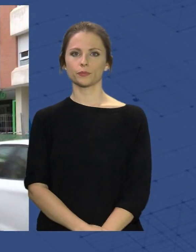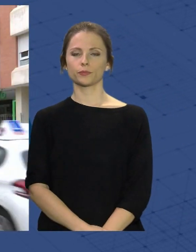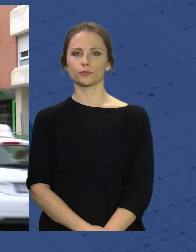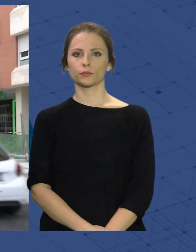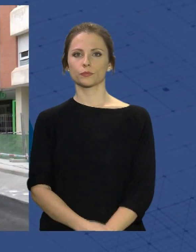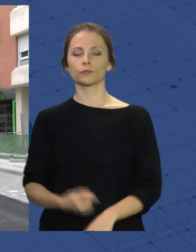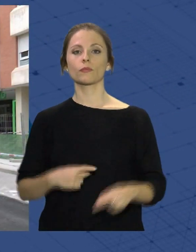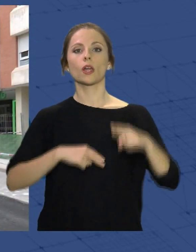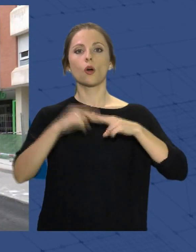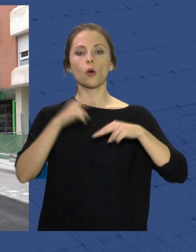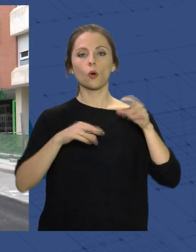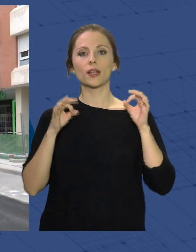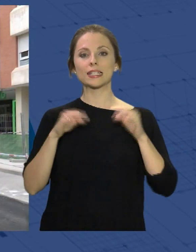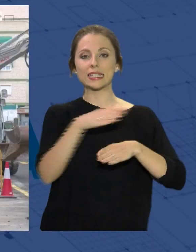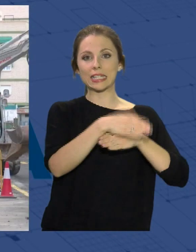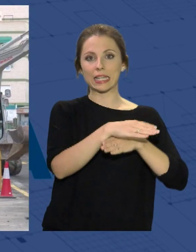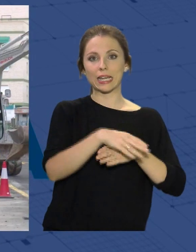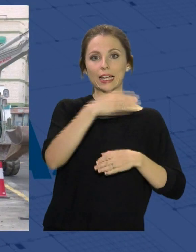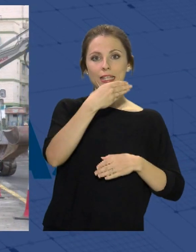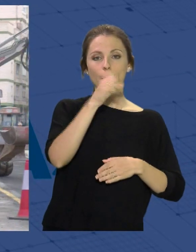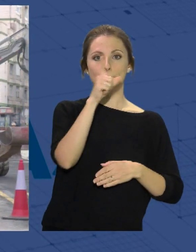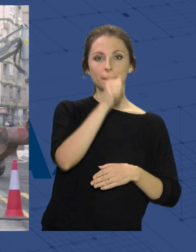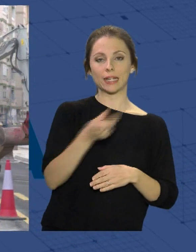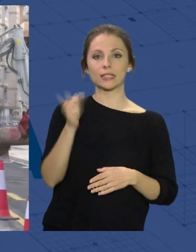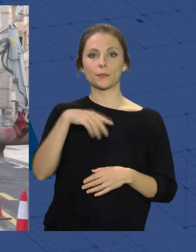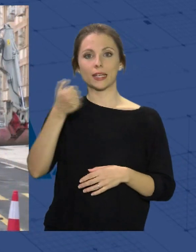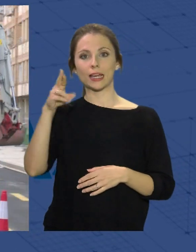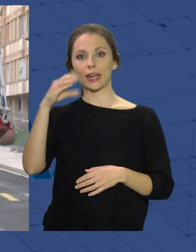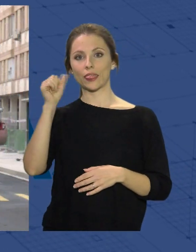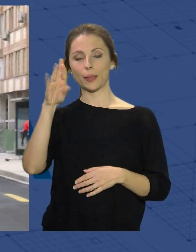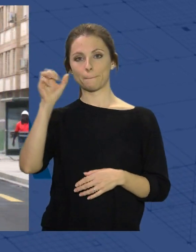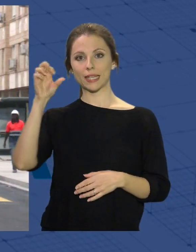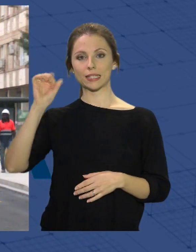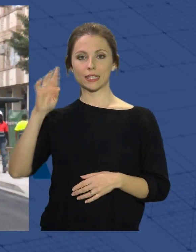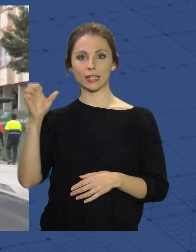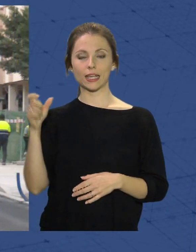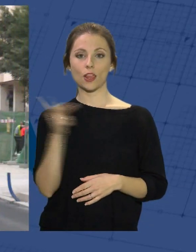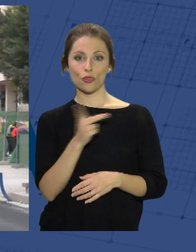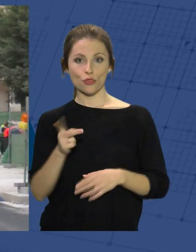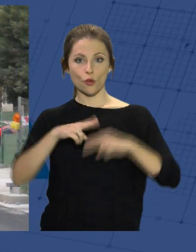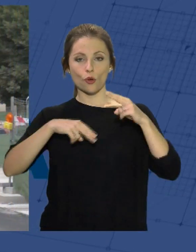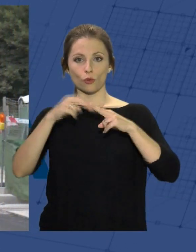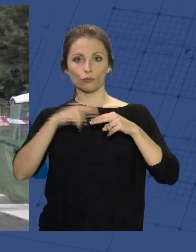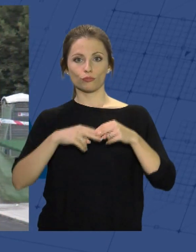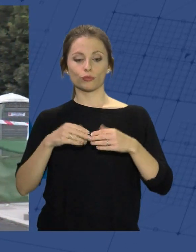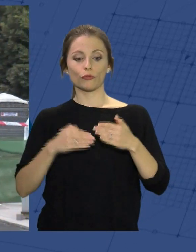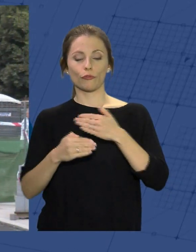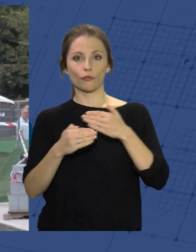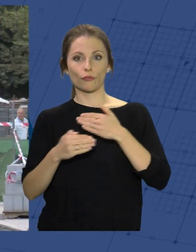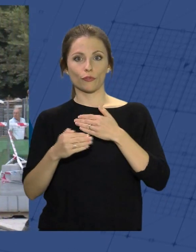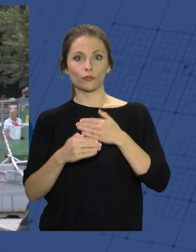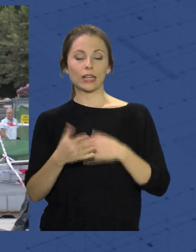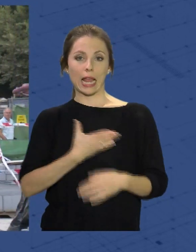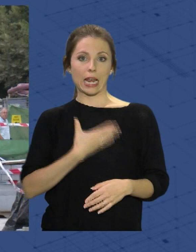Las obras de la calle Blas Infante y Arcipreste de Ita, en Nueva Andalucía, continúan a buen ritmo. Así lo ha destacado la alcaldesa de Almería, María